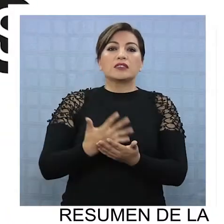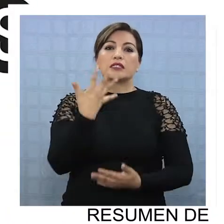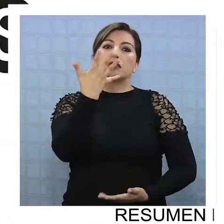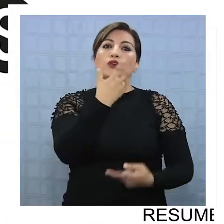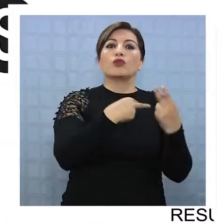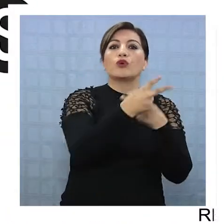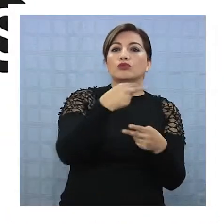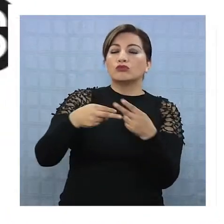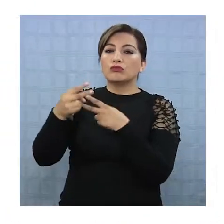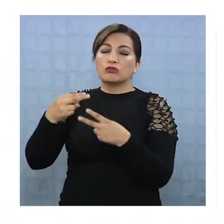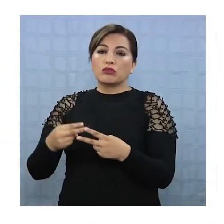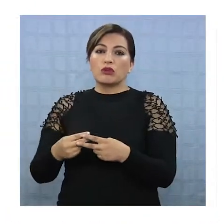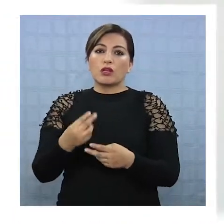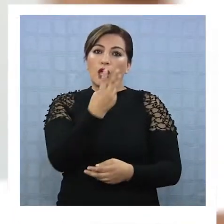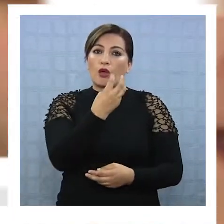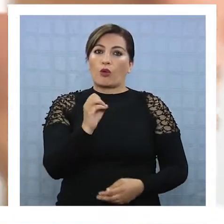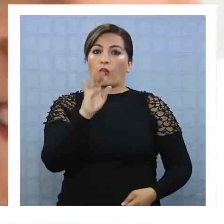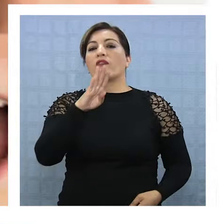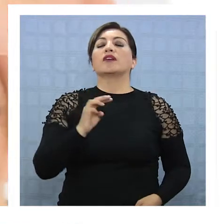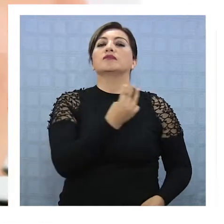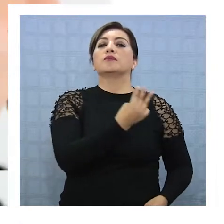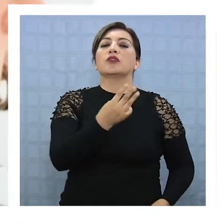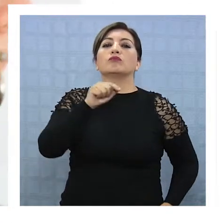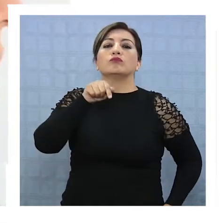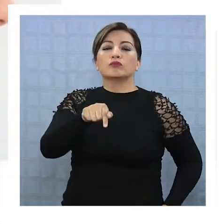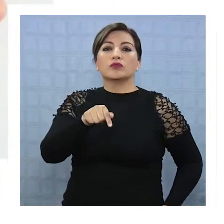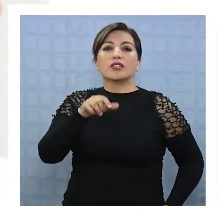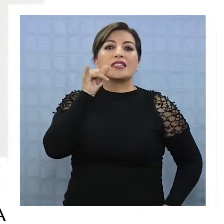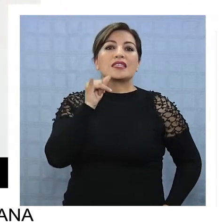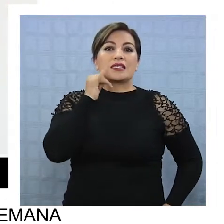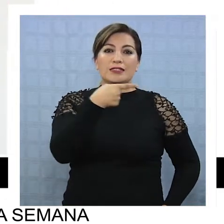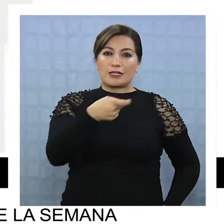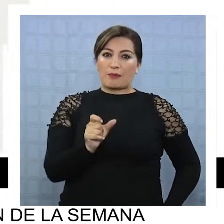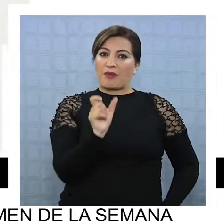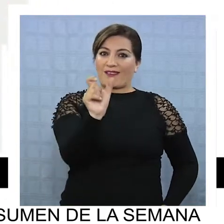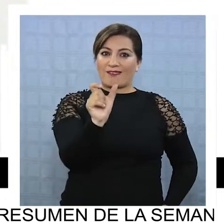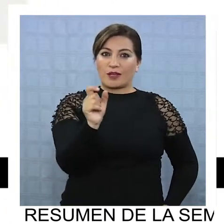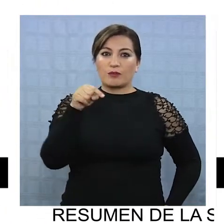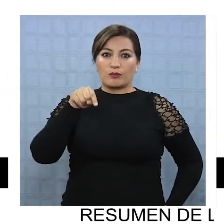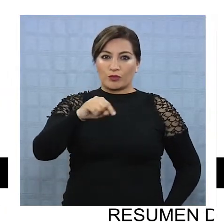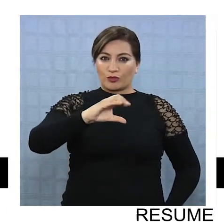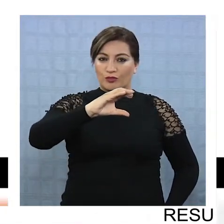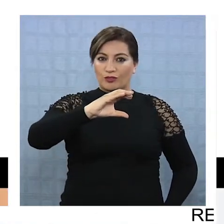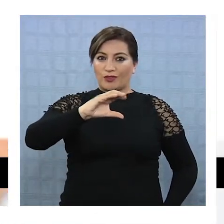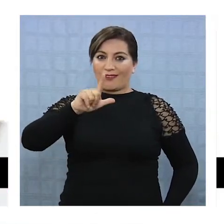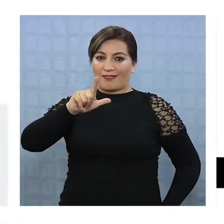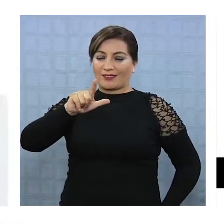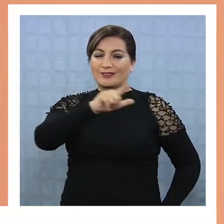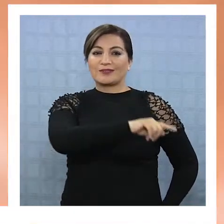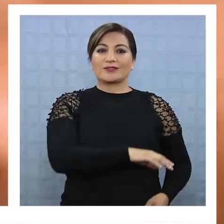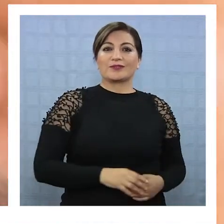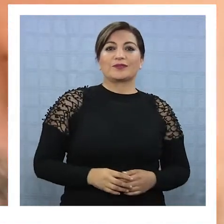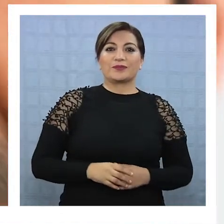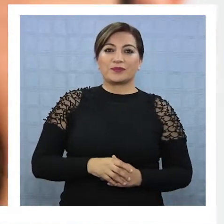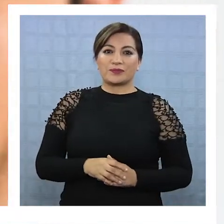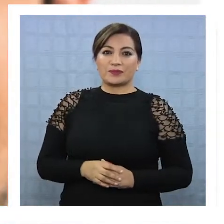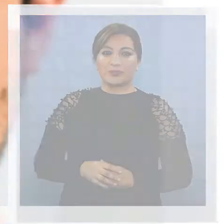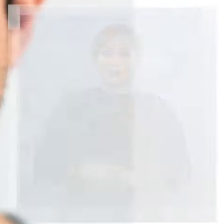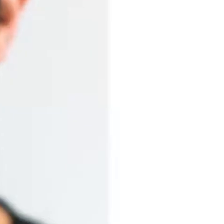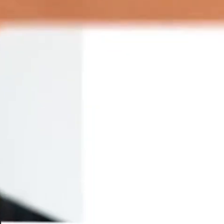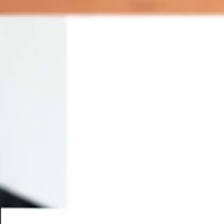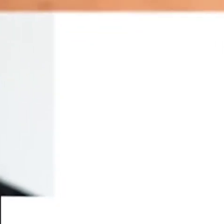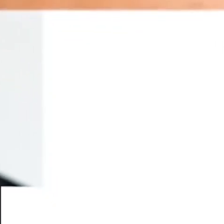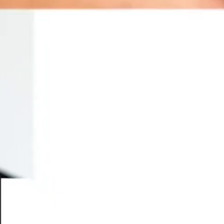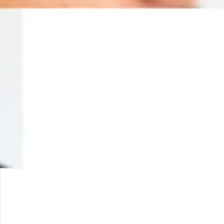escribir hasta 5 cuentos en el sitio web www.iquiquiquencienpalabras.cl